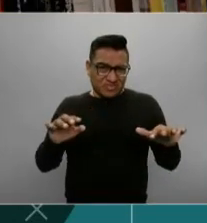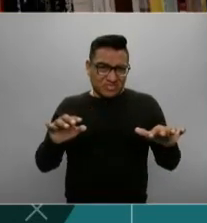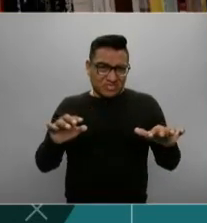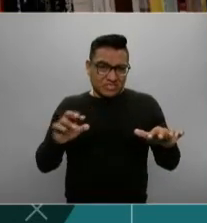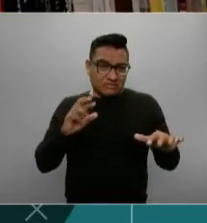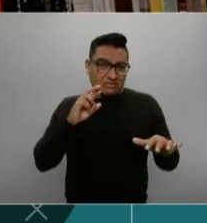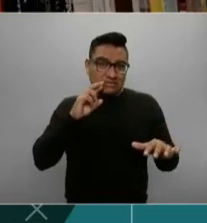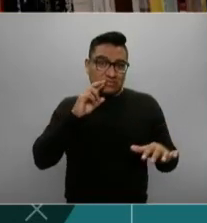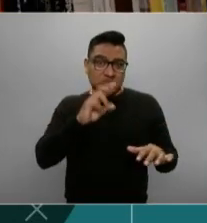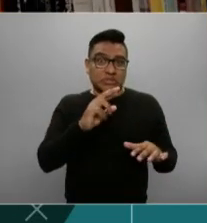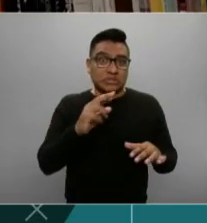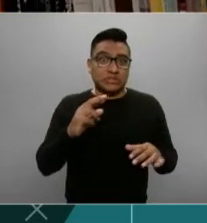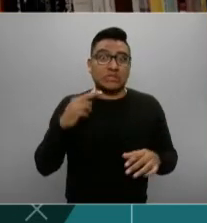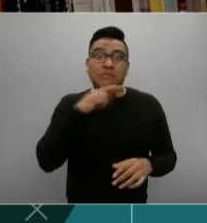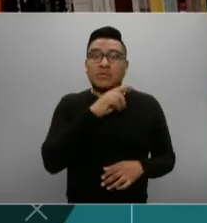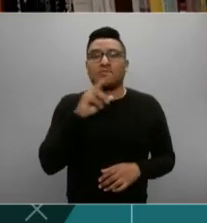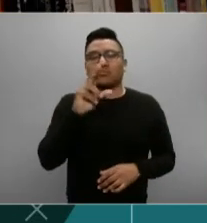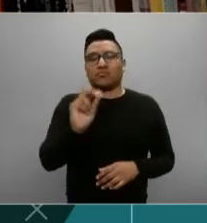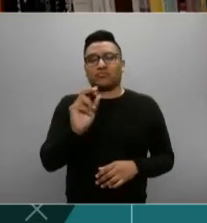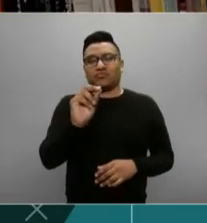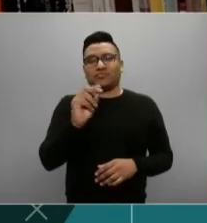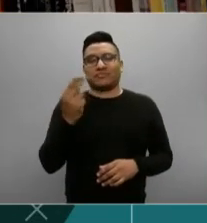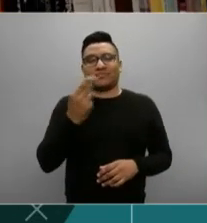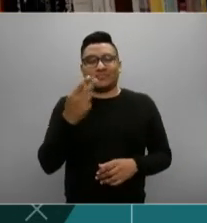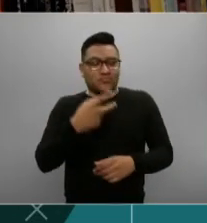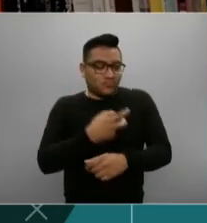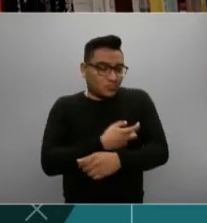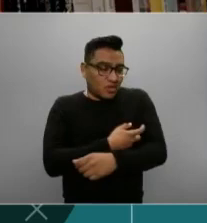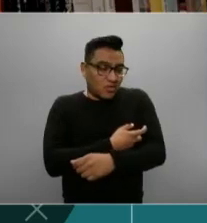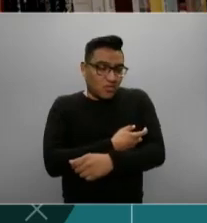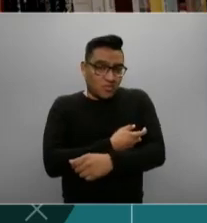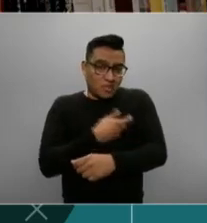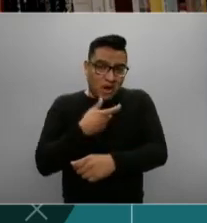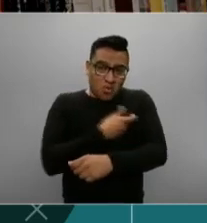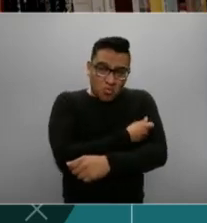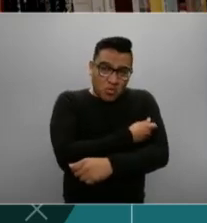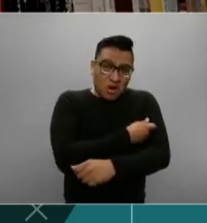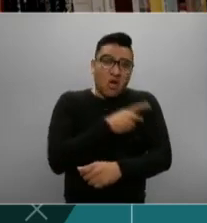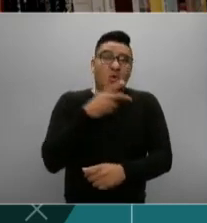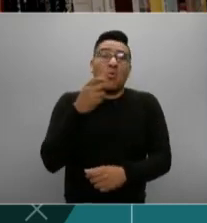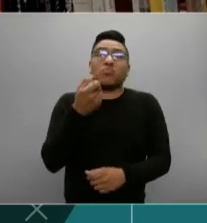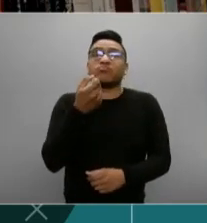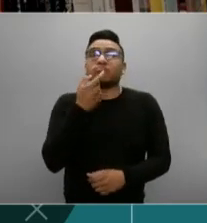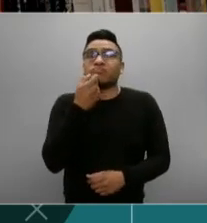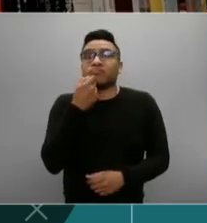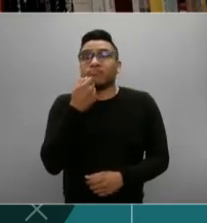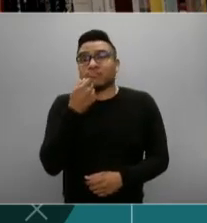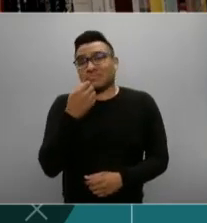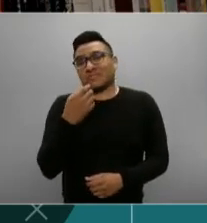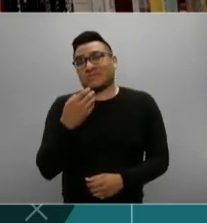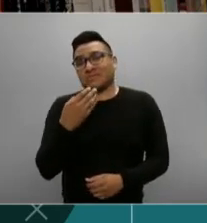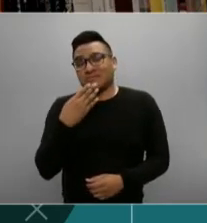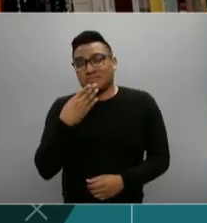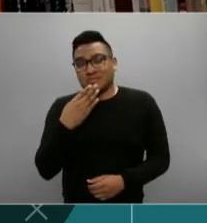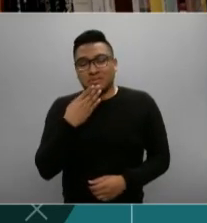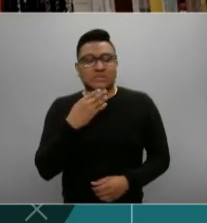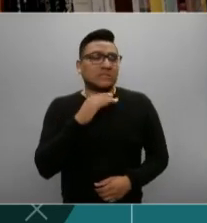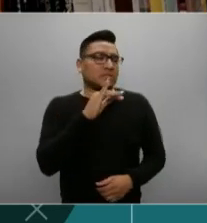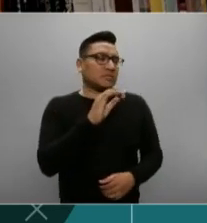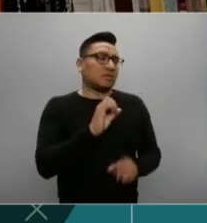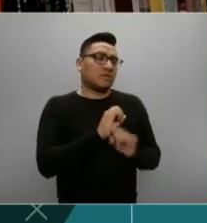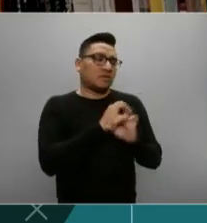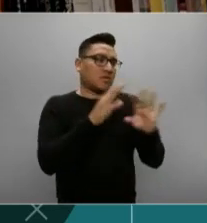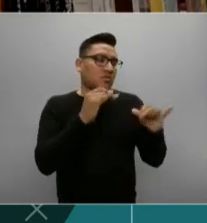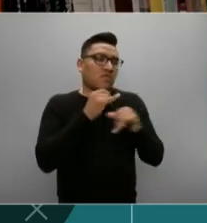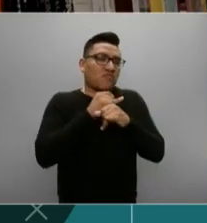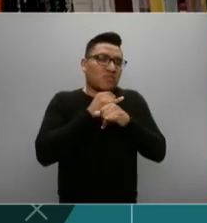o un tratamiento realmente eficaz. Claro, y ante la poca información que tenemos y el poco